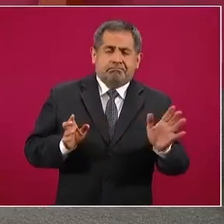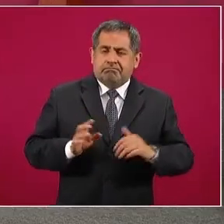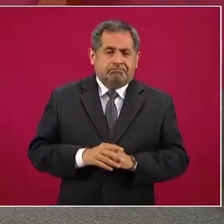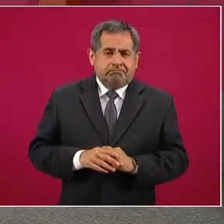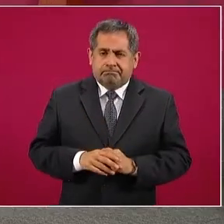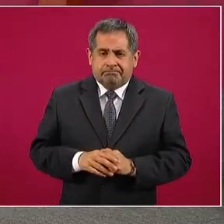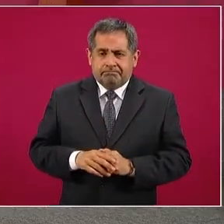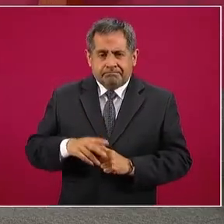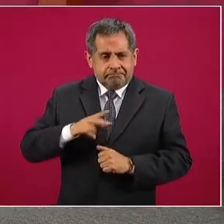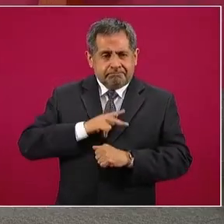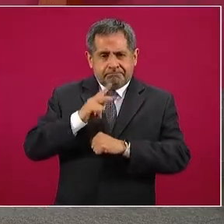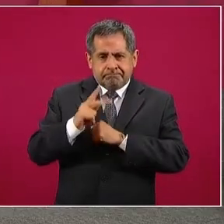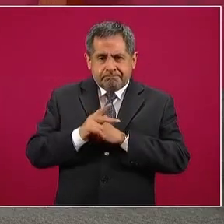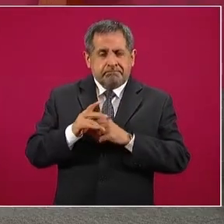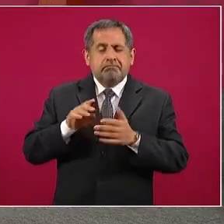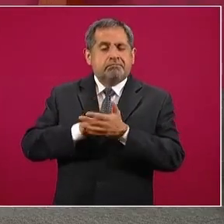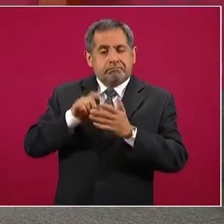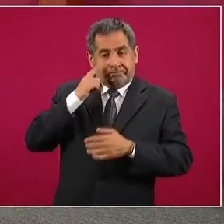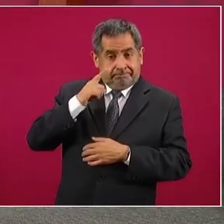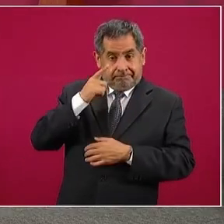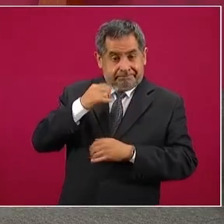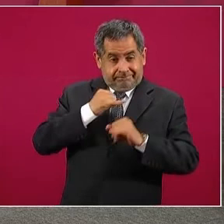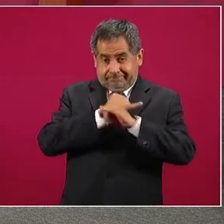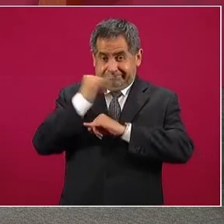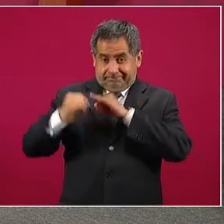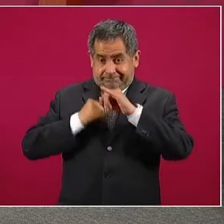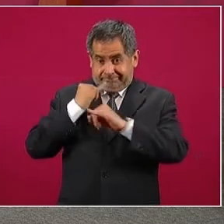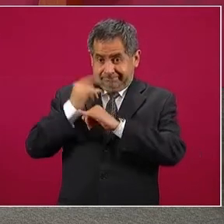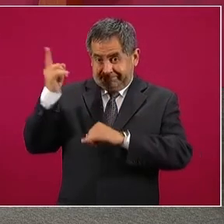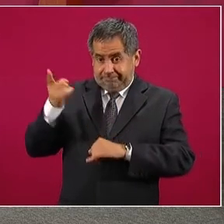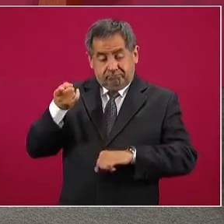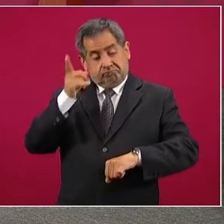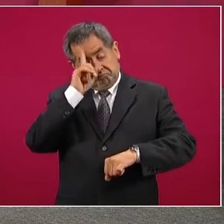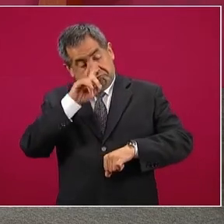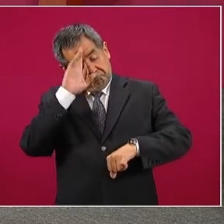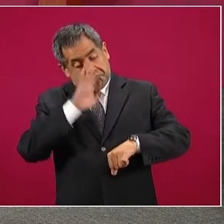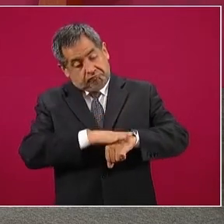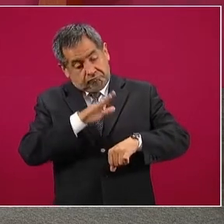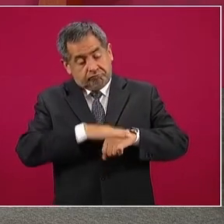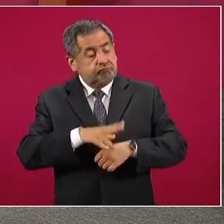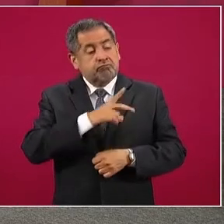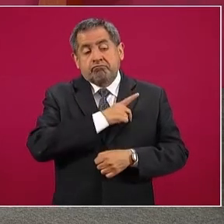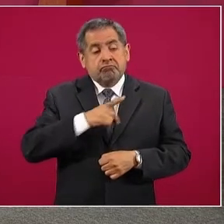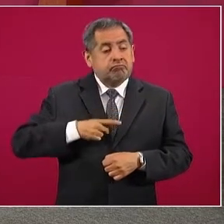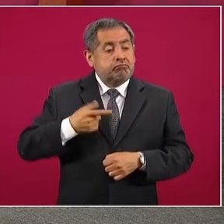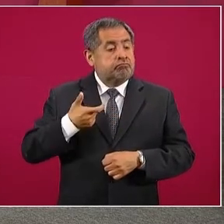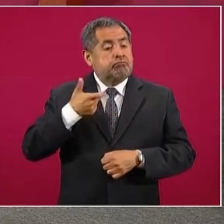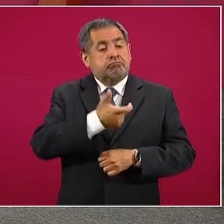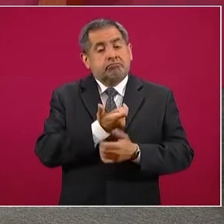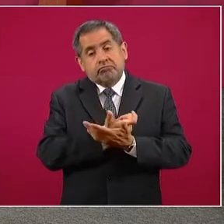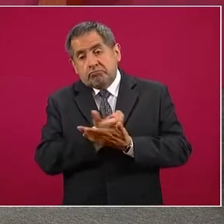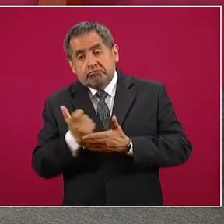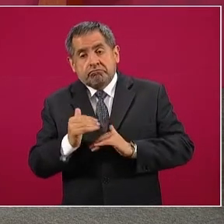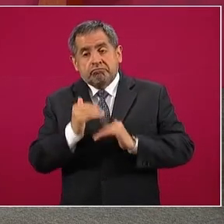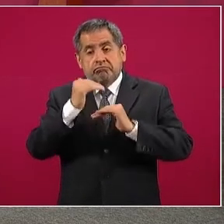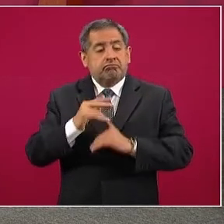Ahí recomendaban que no aumentaran los salarios